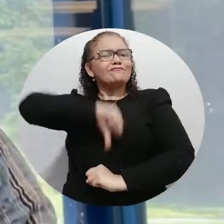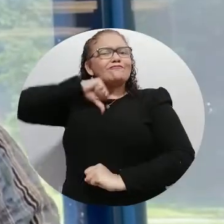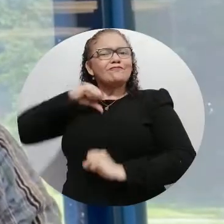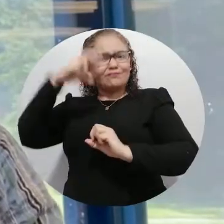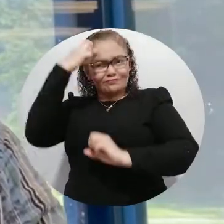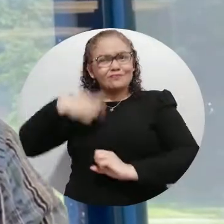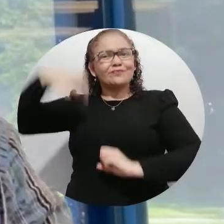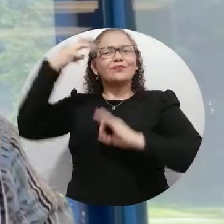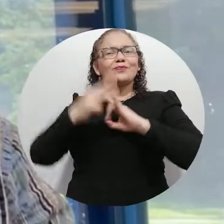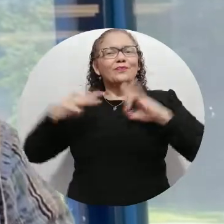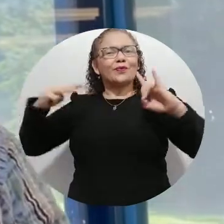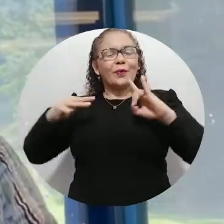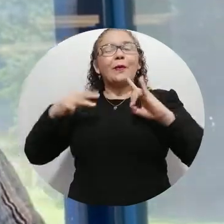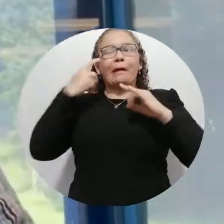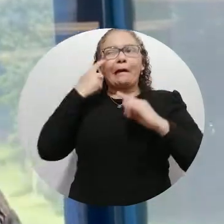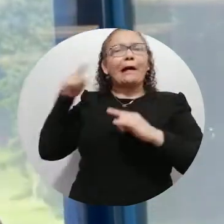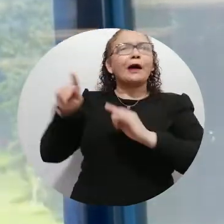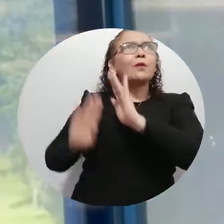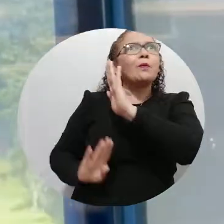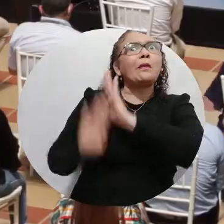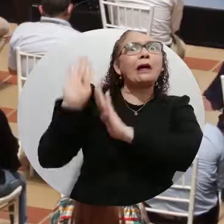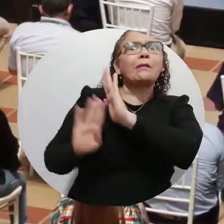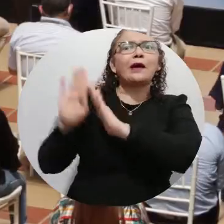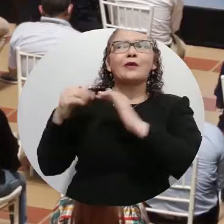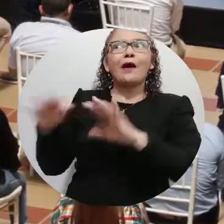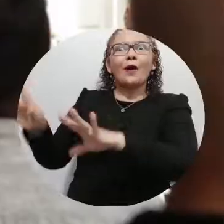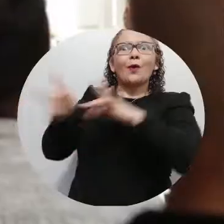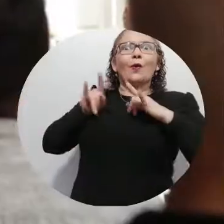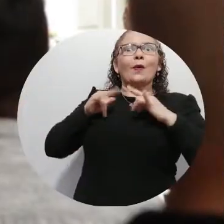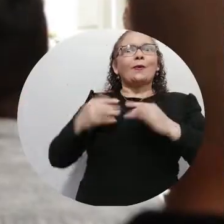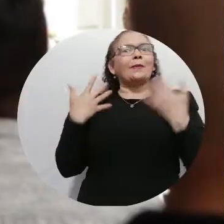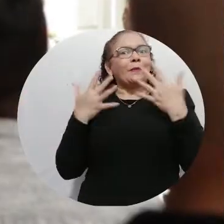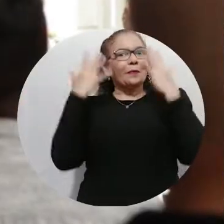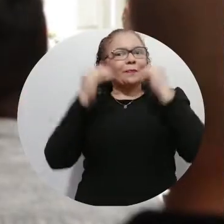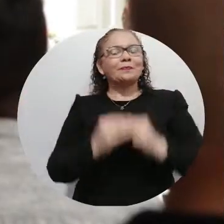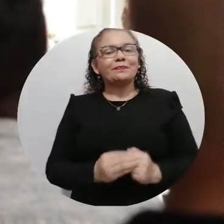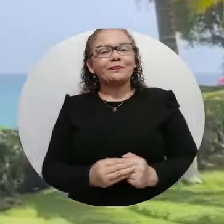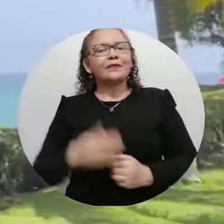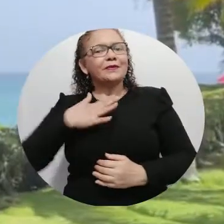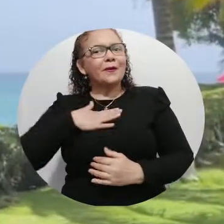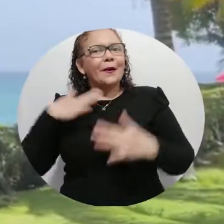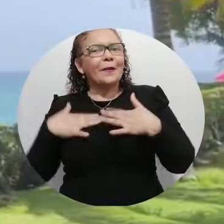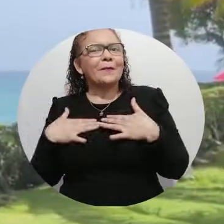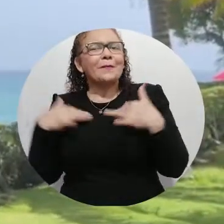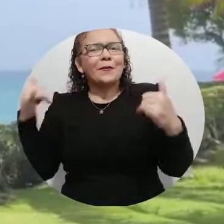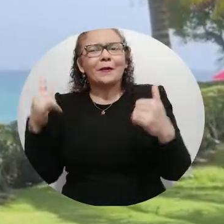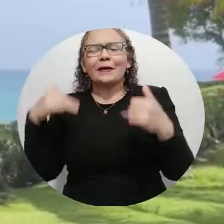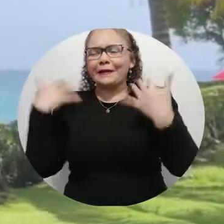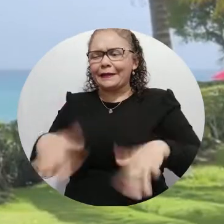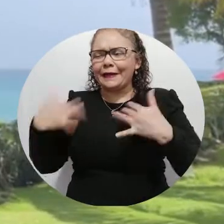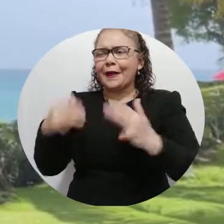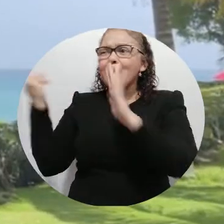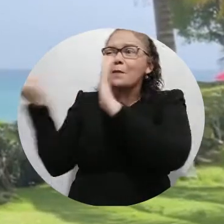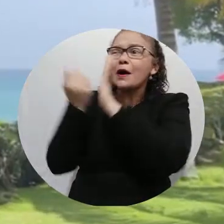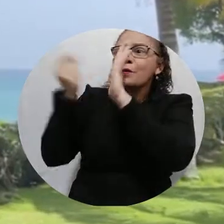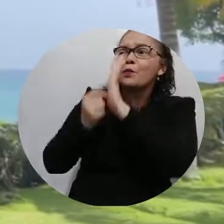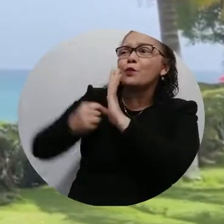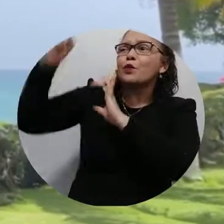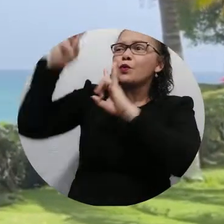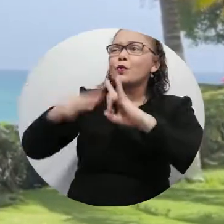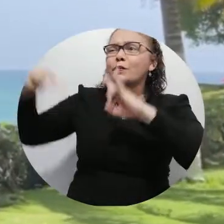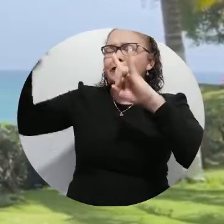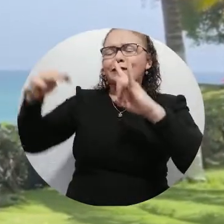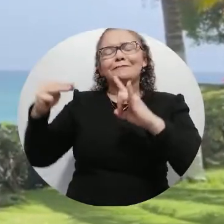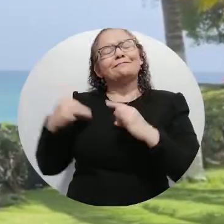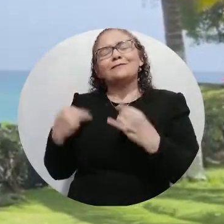orgulloso de que nuestra Alma Mater siga cosechando triunfos. Recibo con alegría la noticia de la renovación de la acreditación por alta